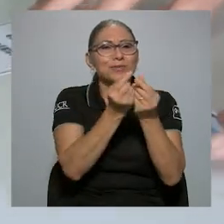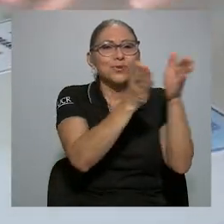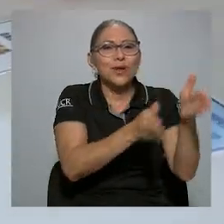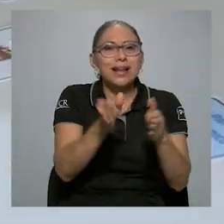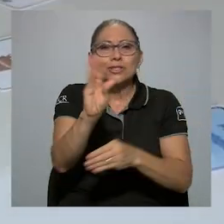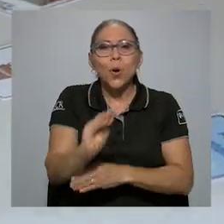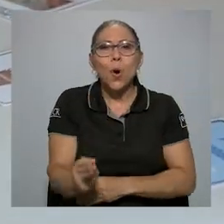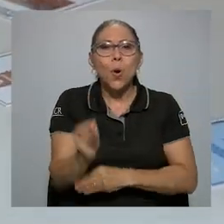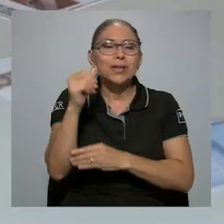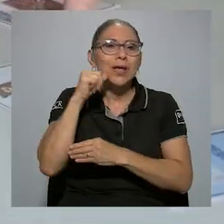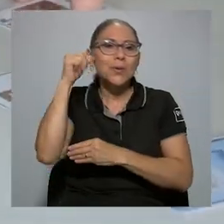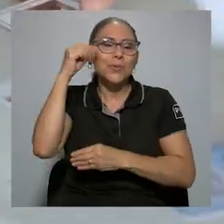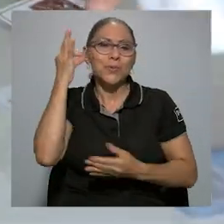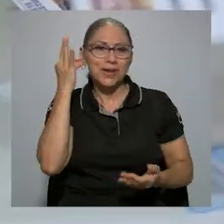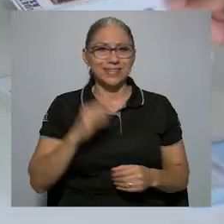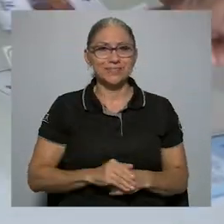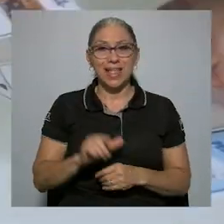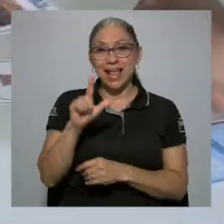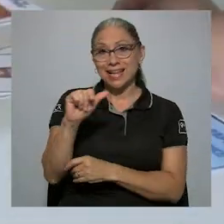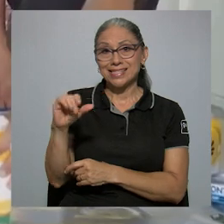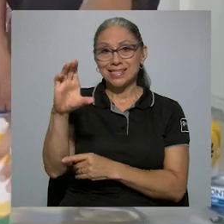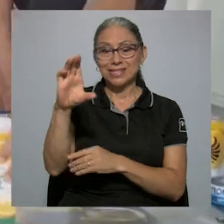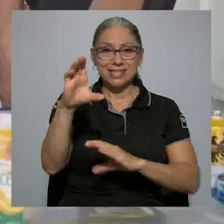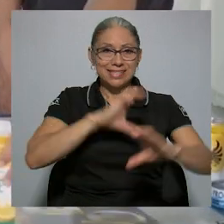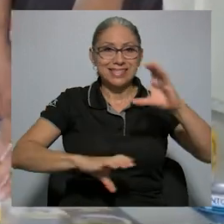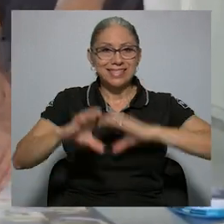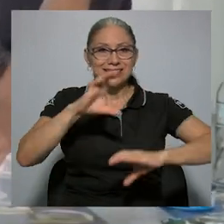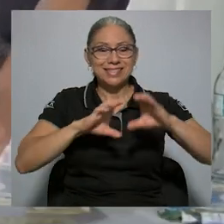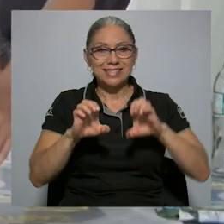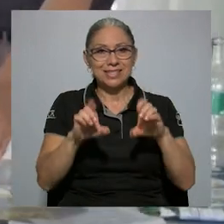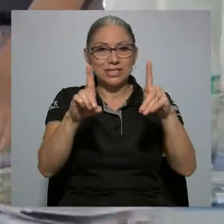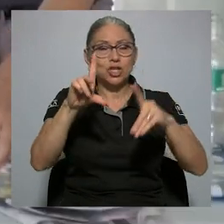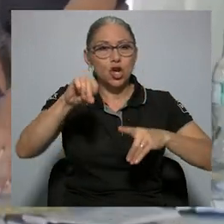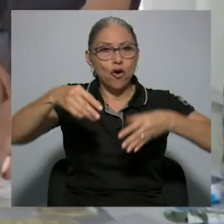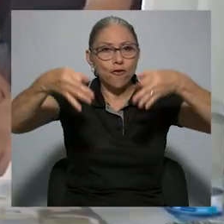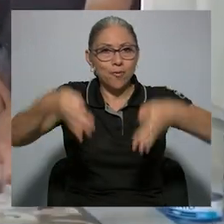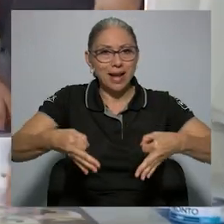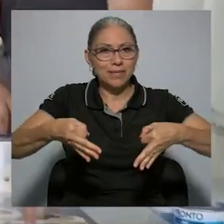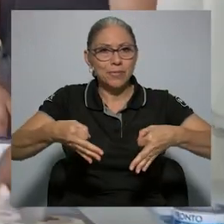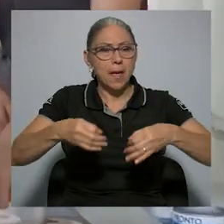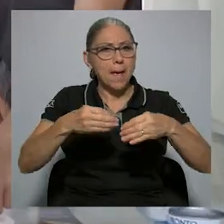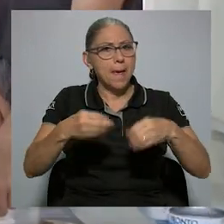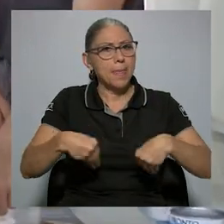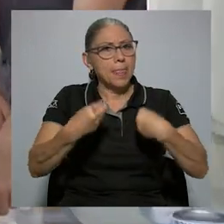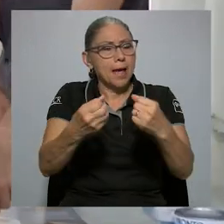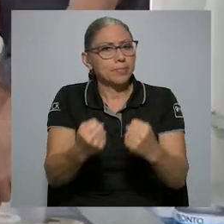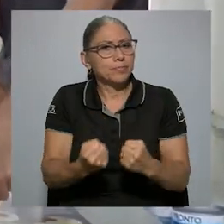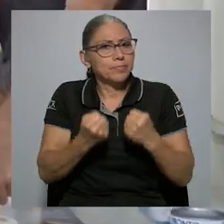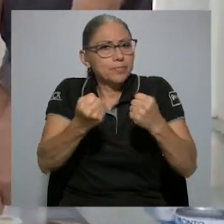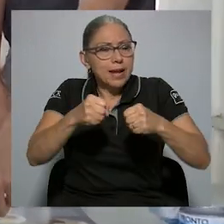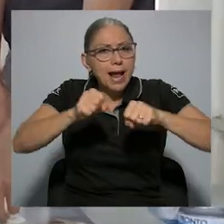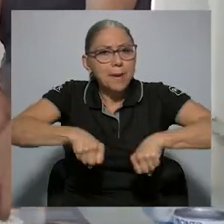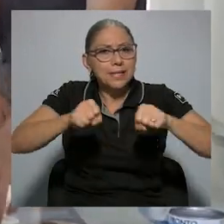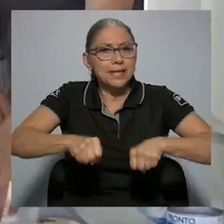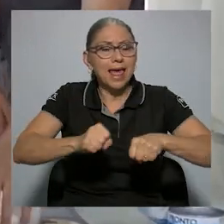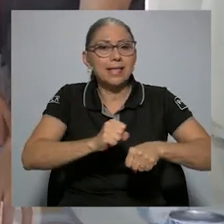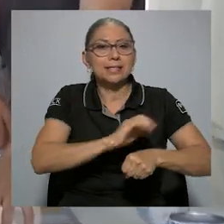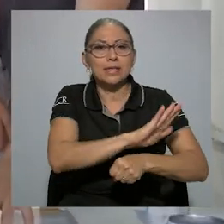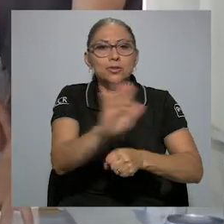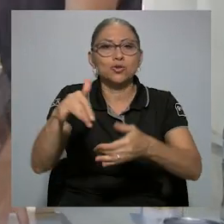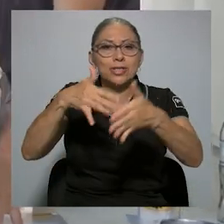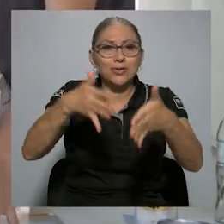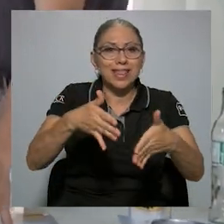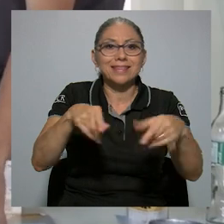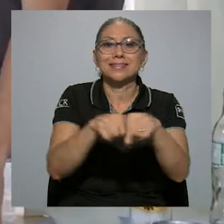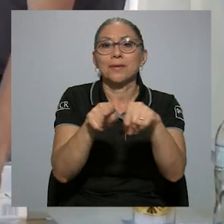adultos, mujeres. La licenciatura en ciencias de la educación no formal potencia las capacidades de sus estudiantes y de las